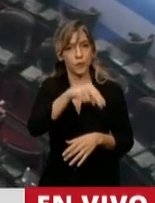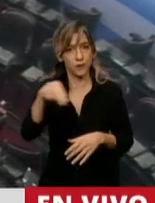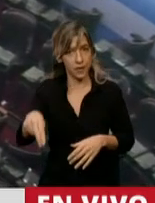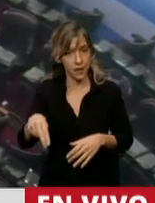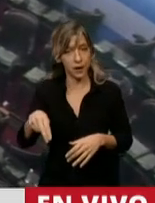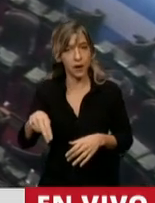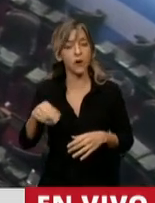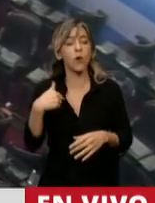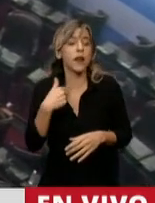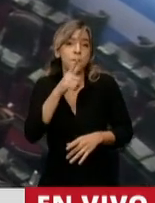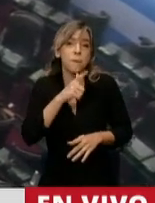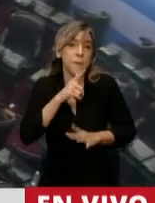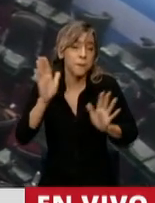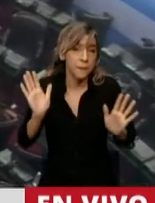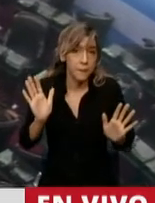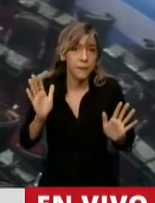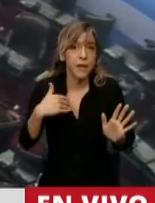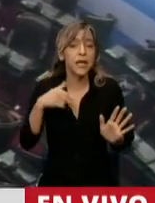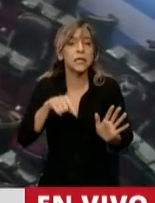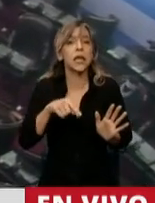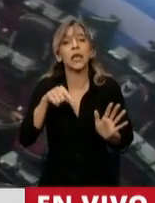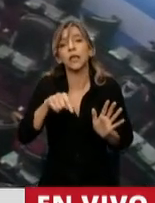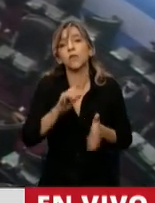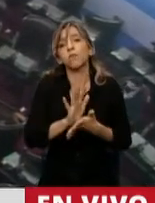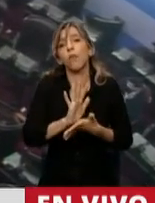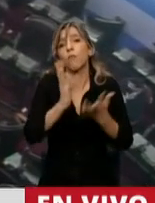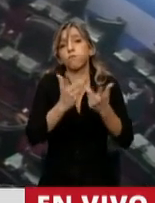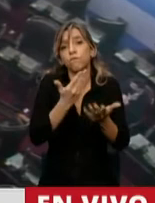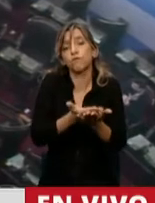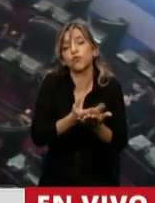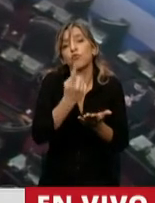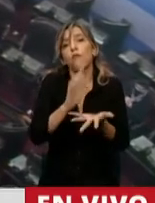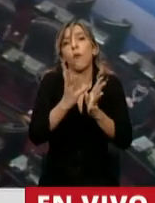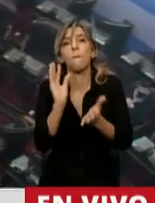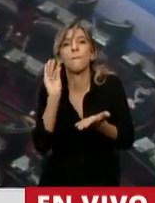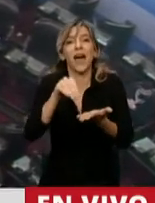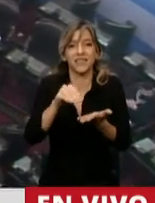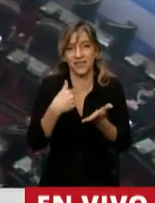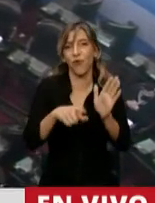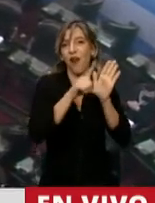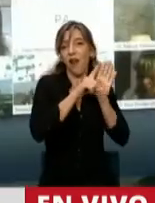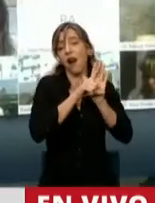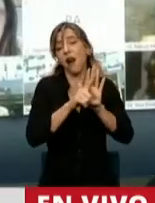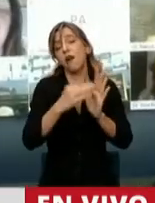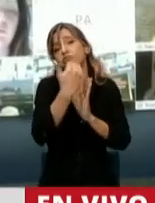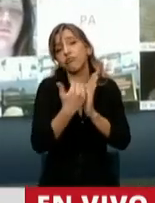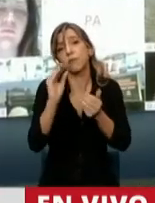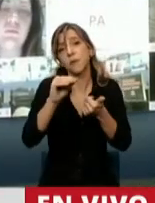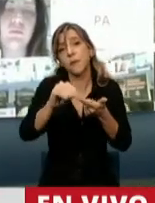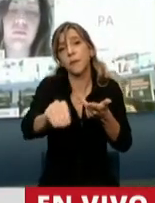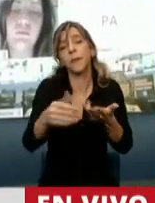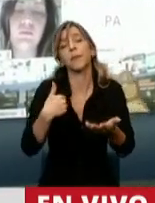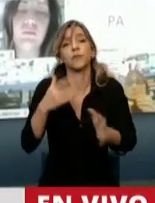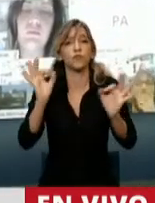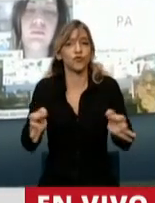y que me parece que tiene que ver con un conjunto de medidas que el Poder Ejecutivo está impulsando y que van a ser absolutamente necesarias en este marco